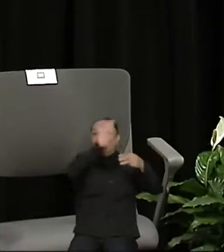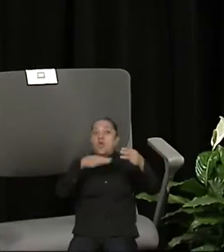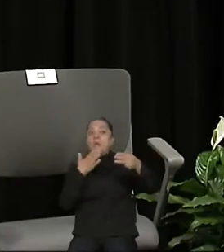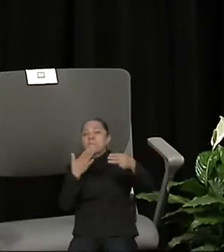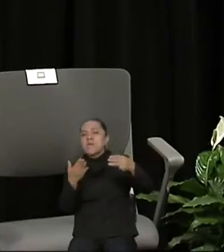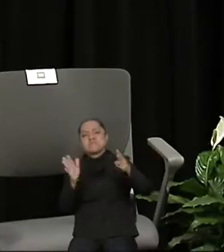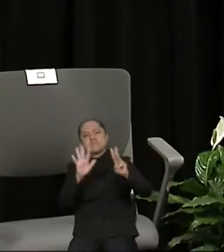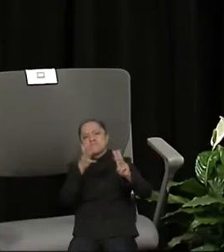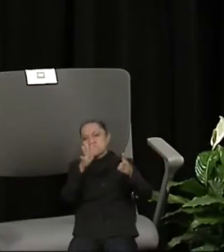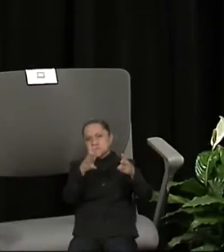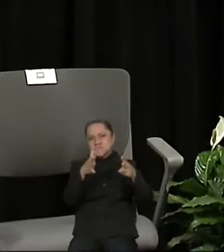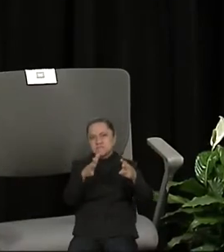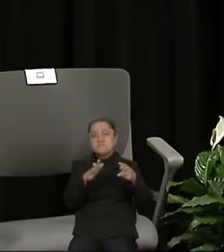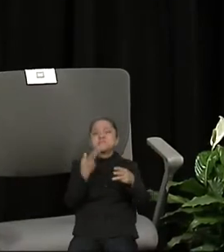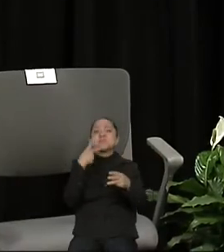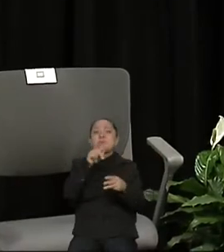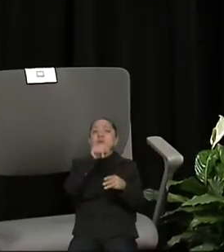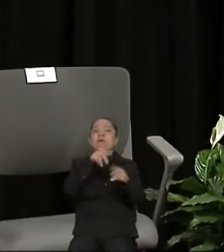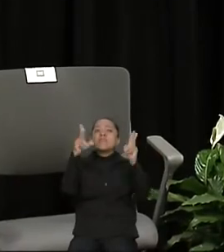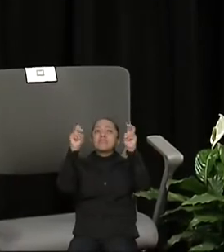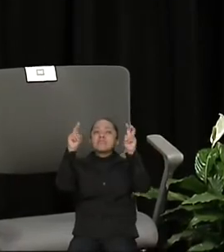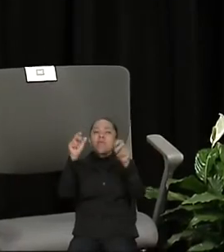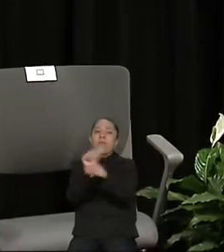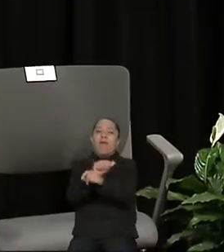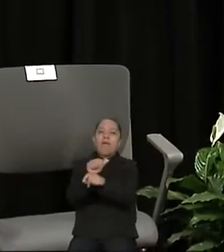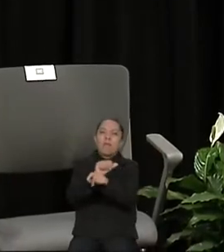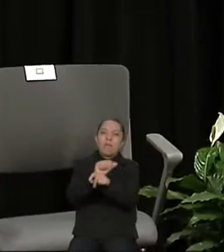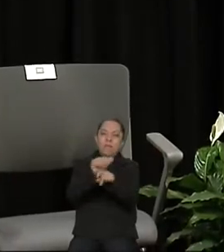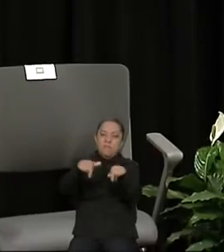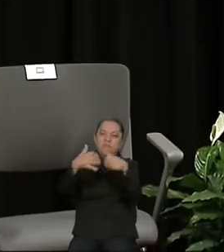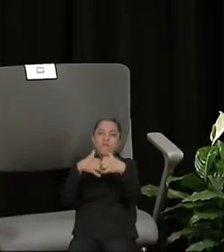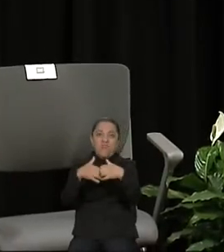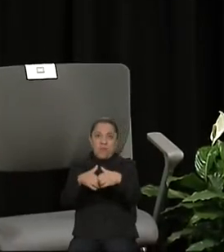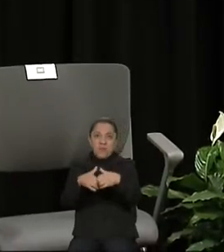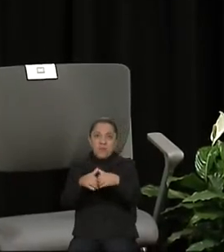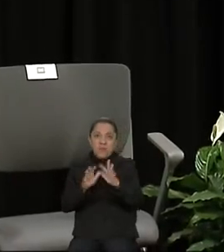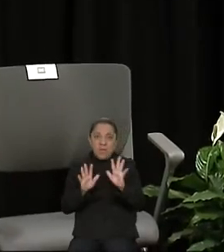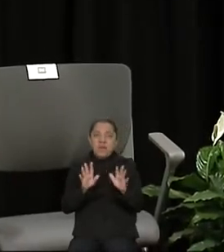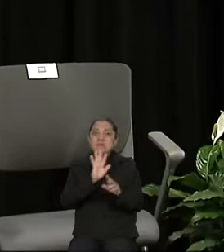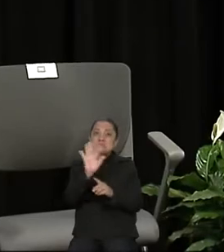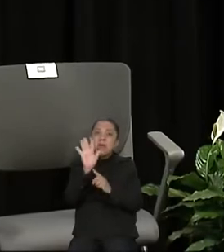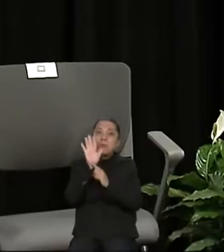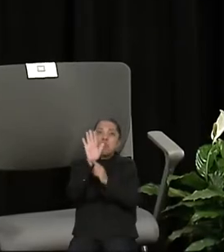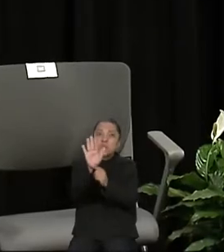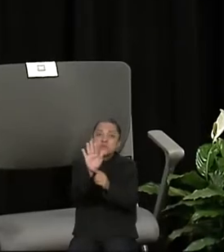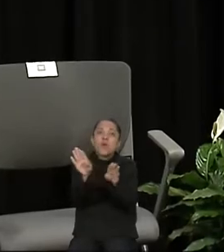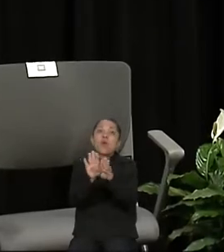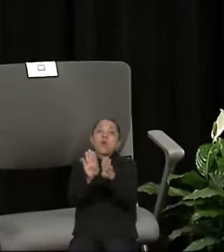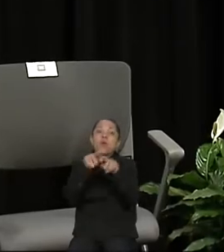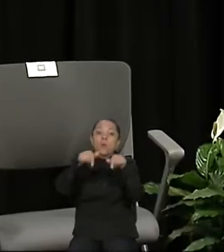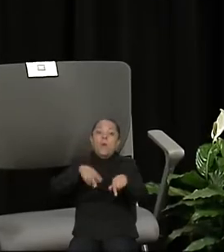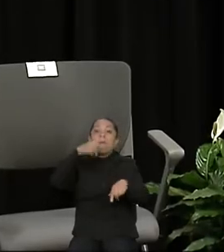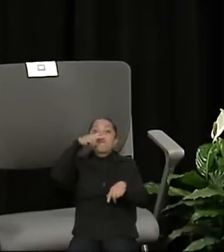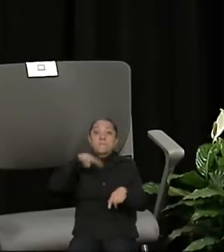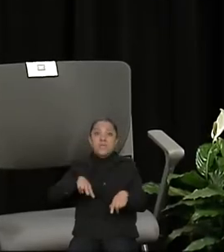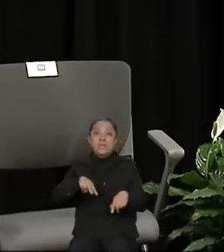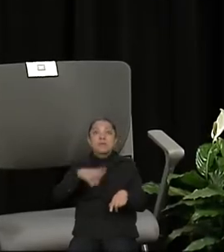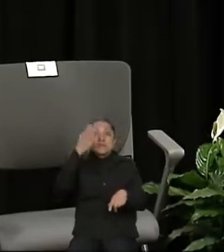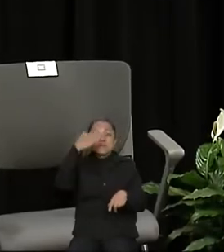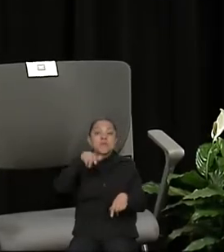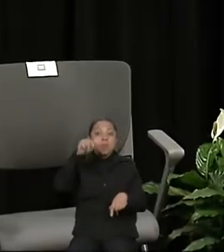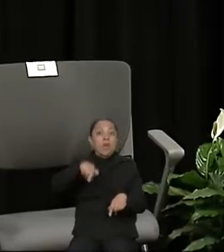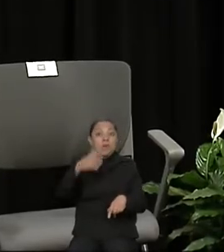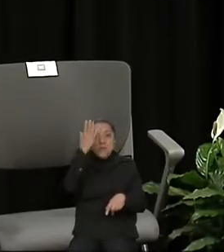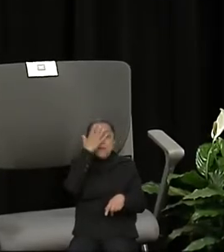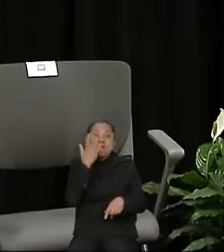el sector automotriz de alguna medida ha mostrado incluso cómo los mexicanos somos muy buenos en mano de obra. Las plantas de